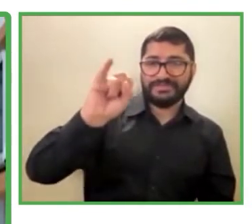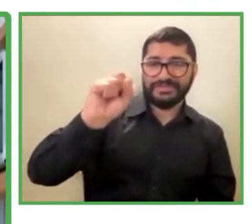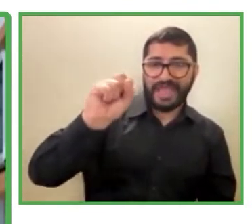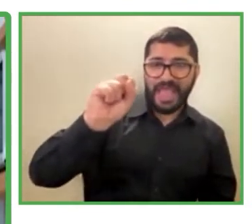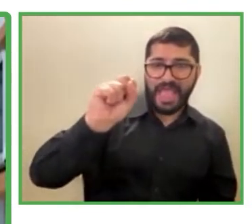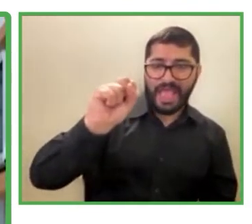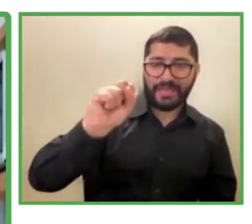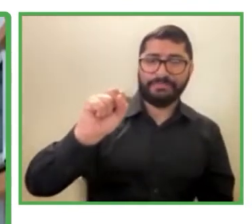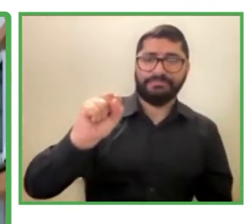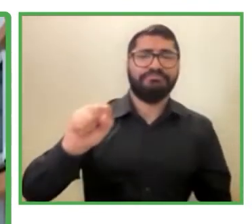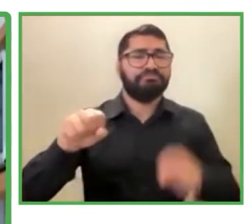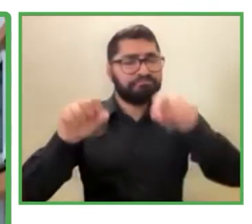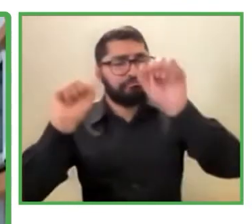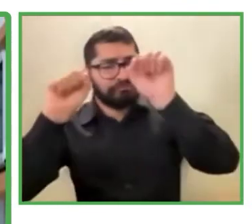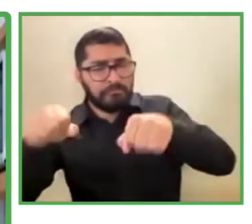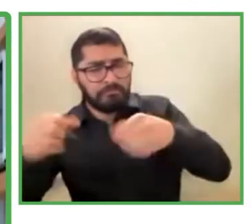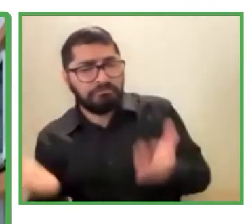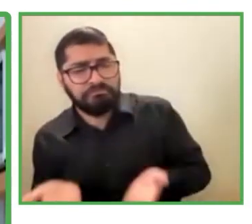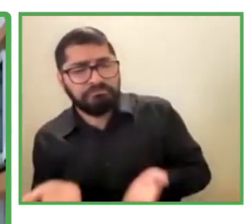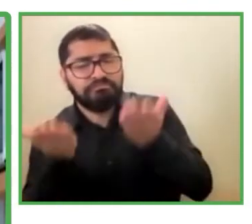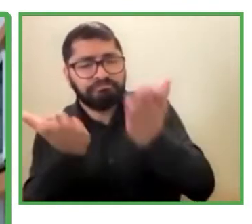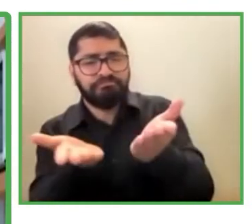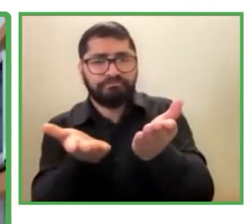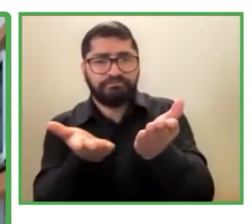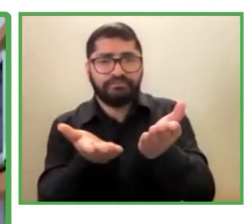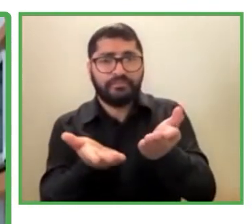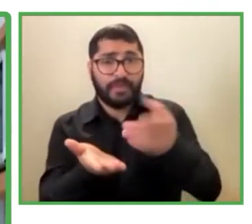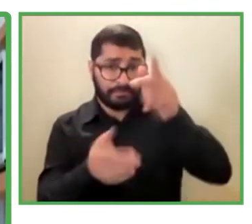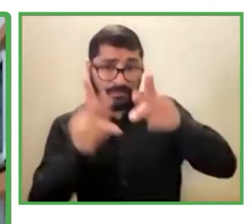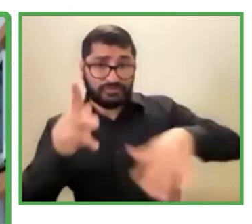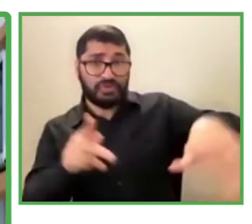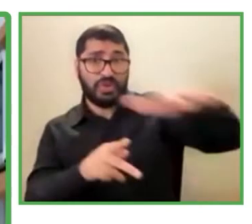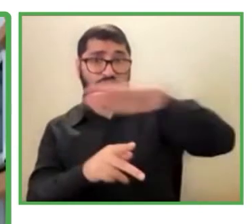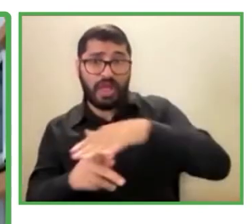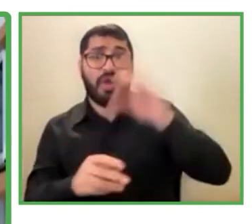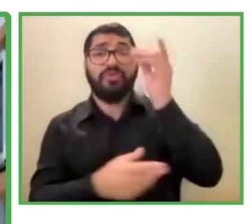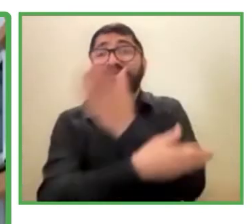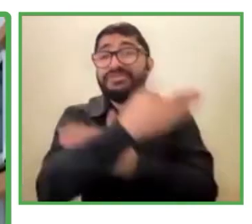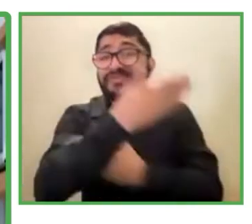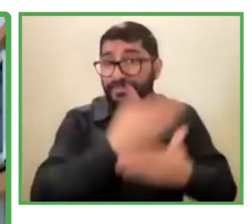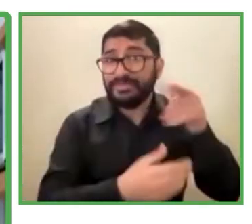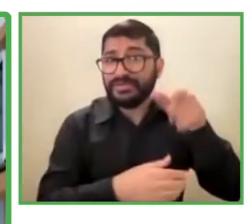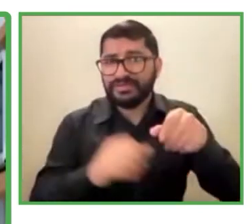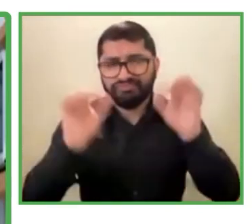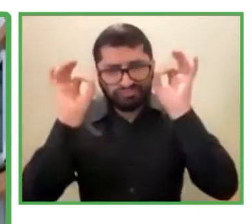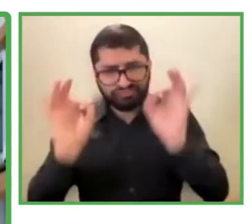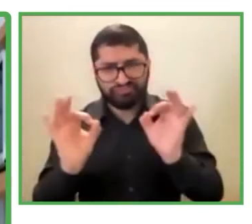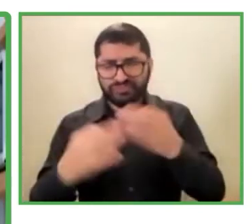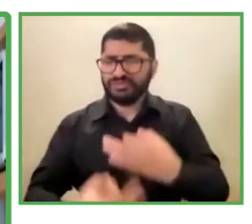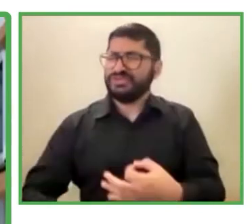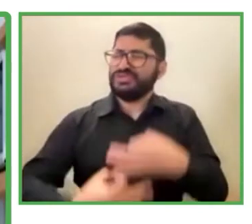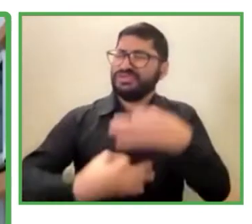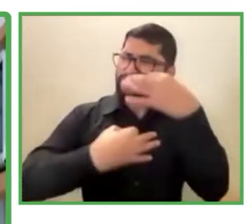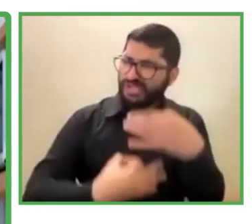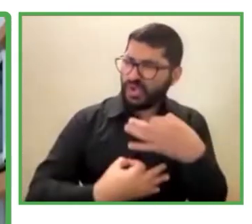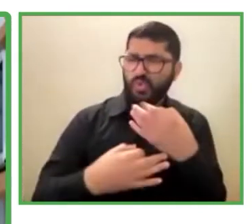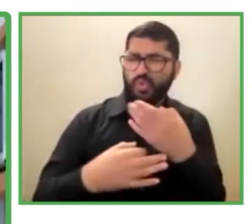digamos, seguros o coberturas en cuanto a